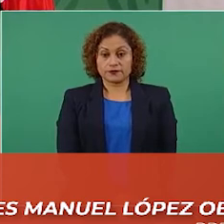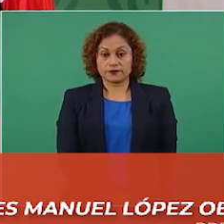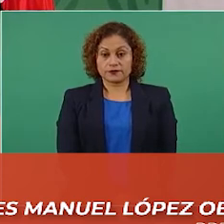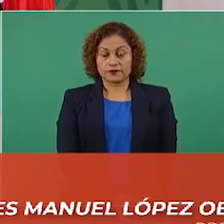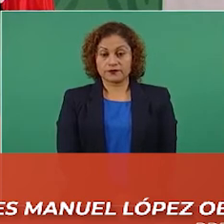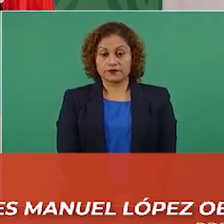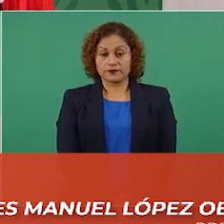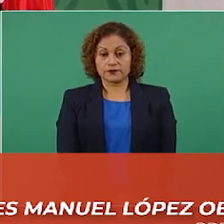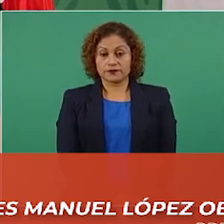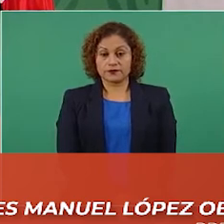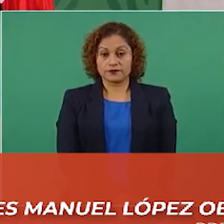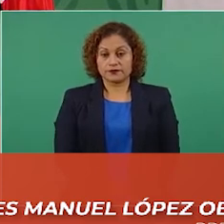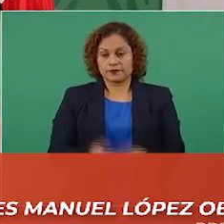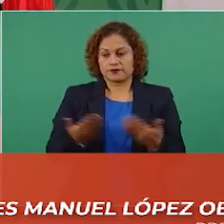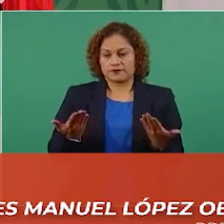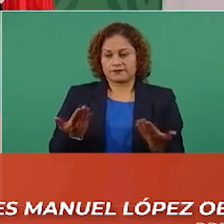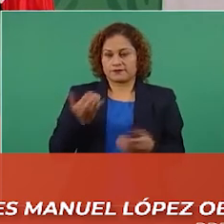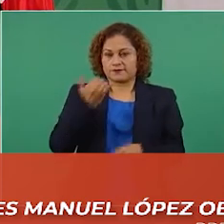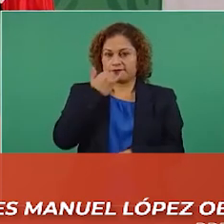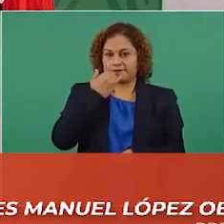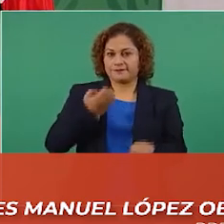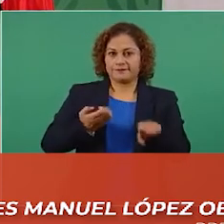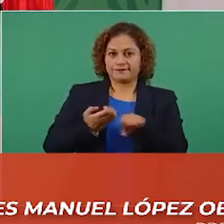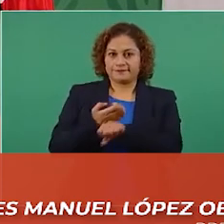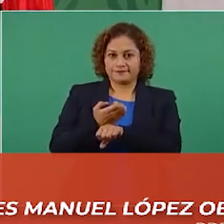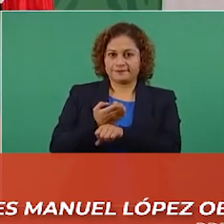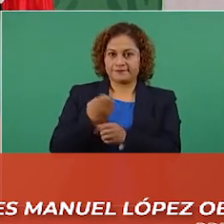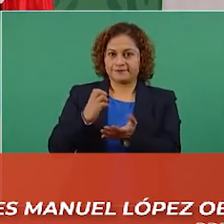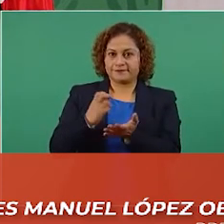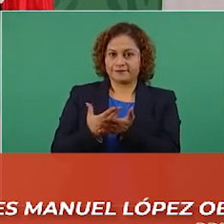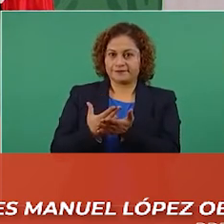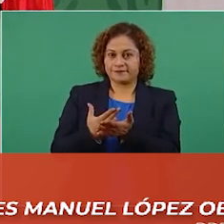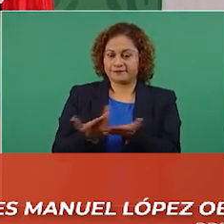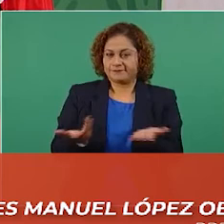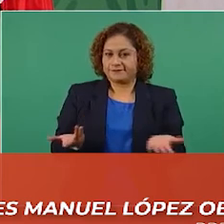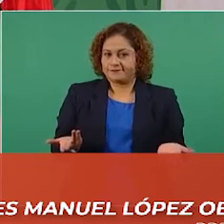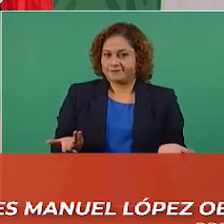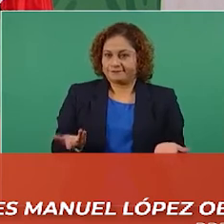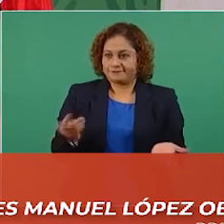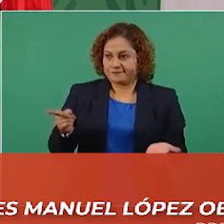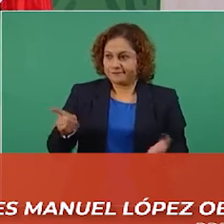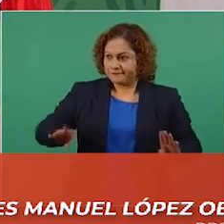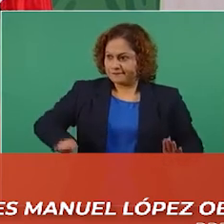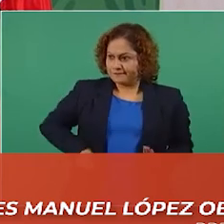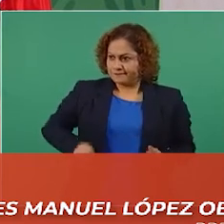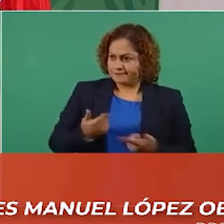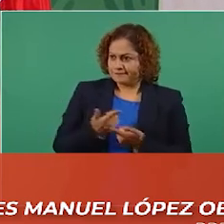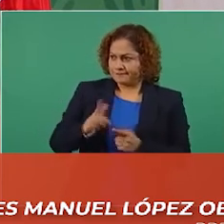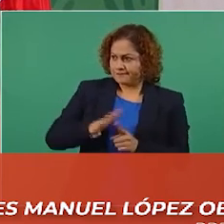ni porque es de Chetumal que allá son liberales